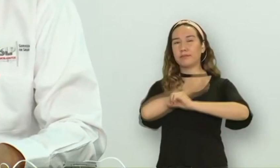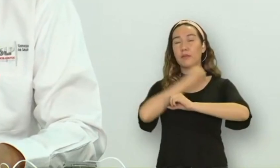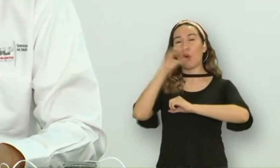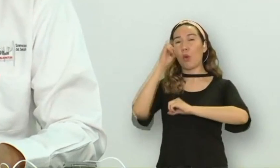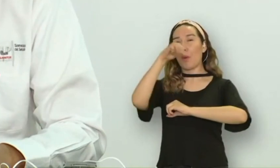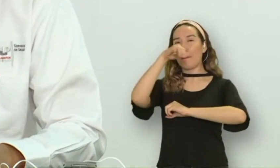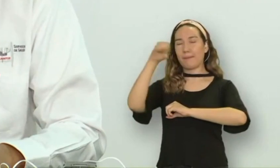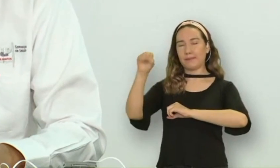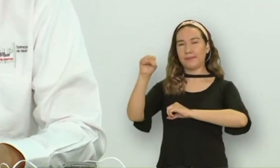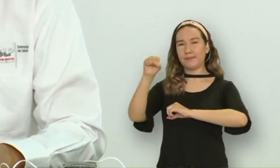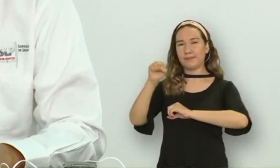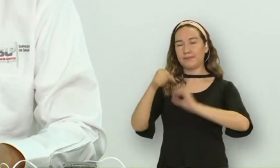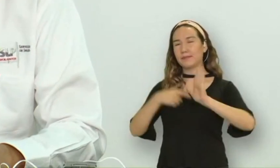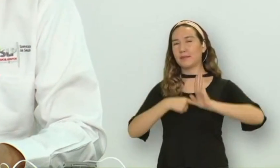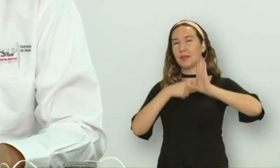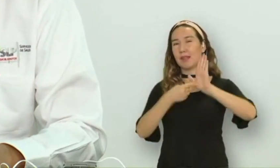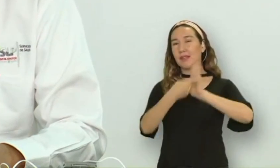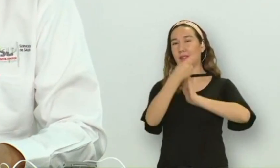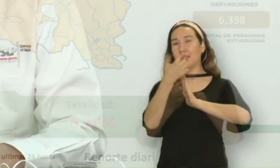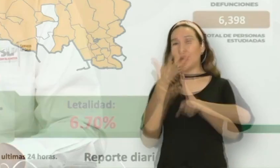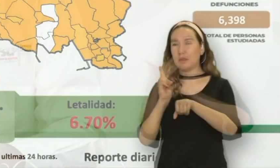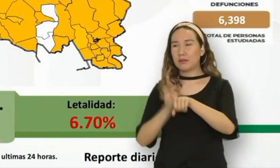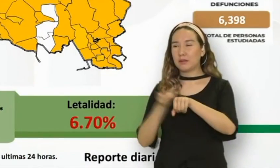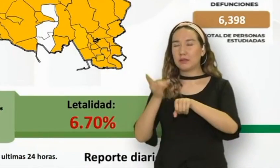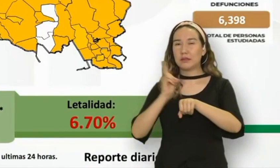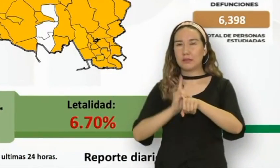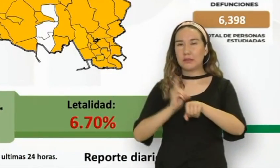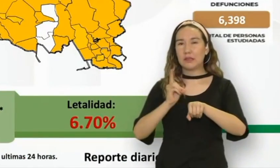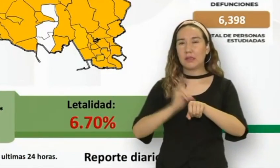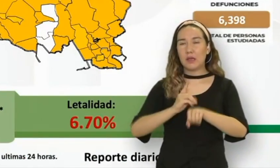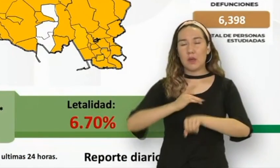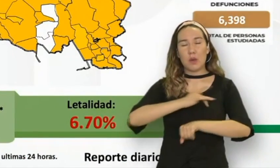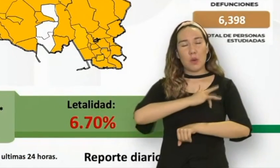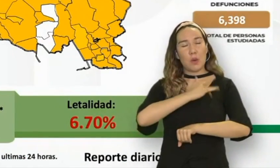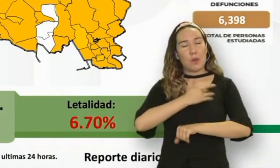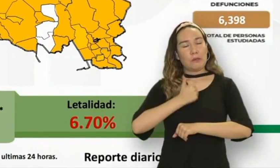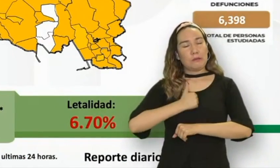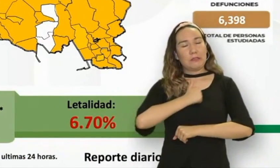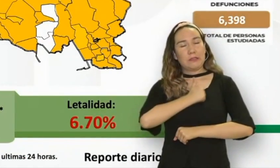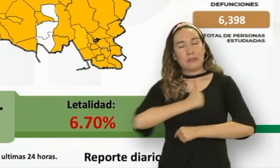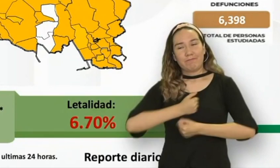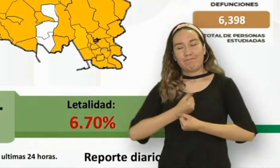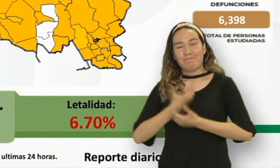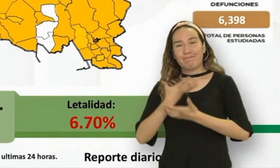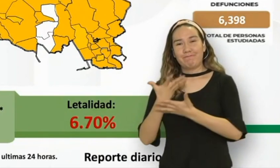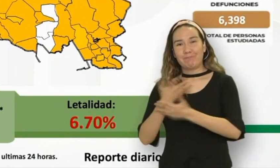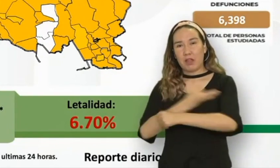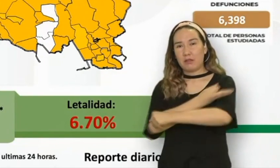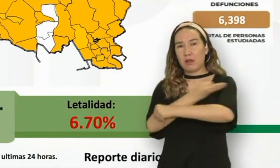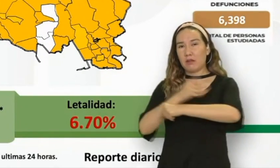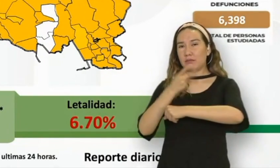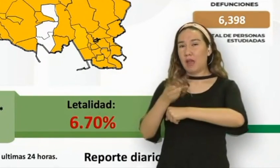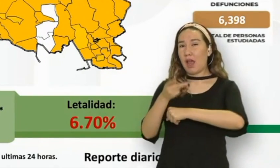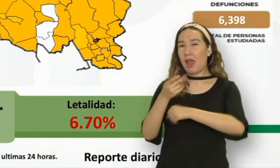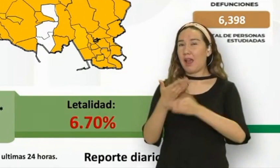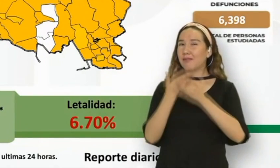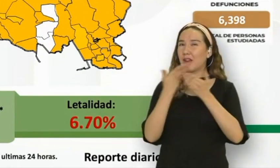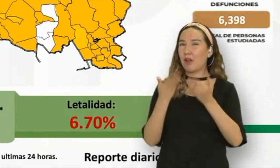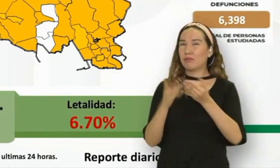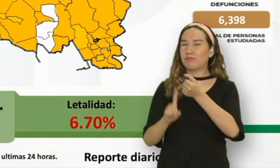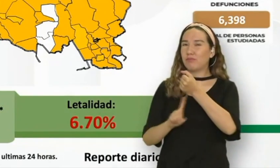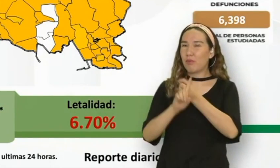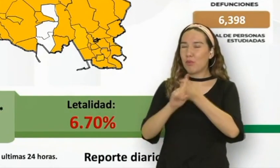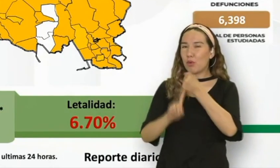quien detalló que el número de contagios en territorio potosino incrementó a 1.477, mientras que el acumulado de